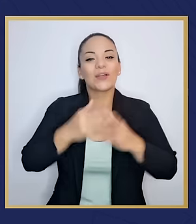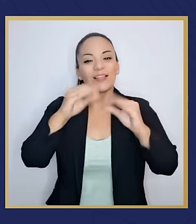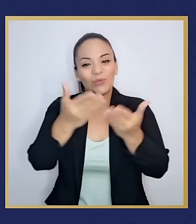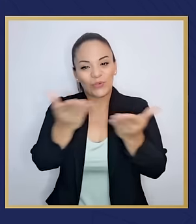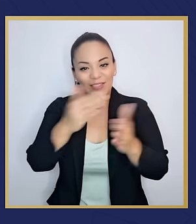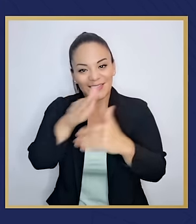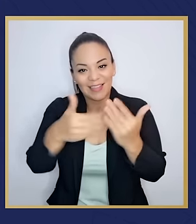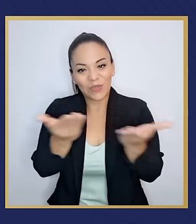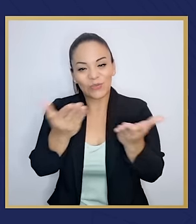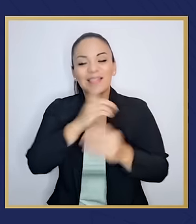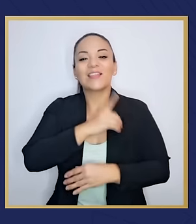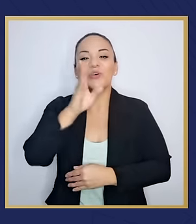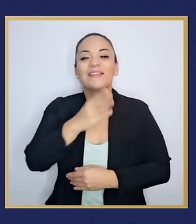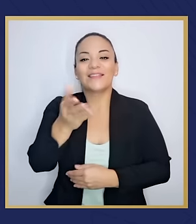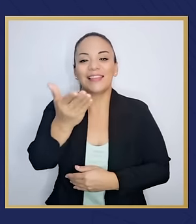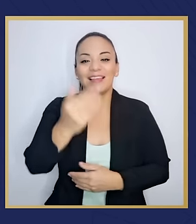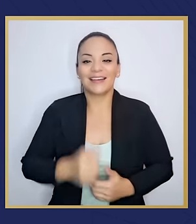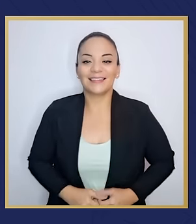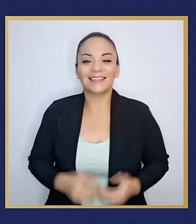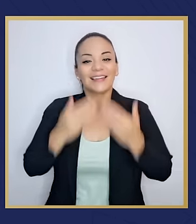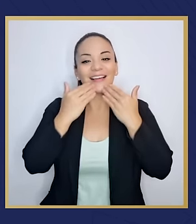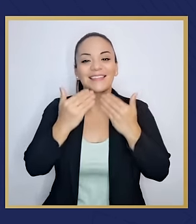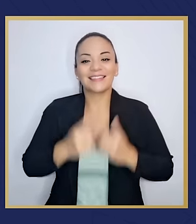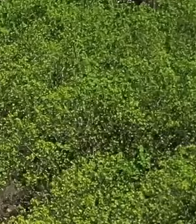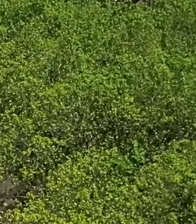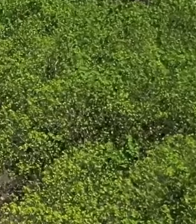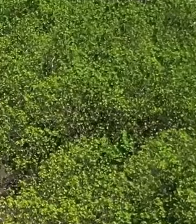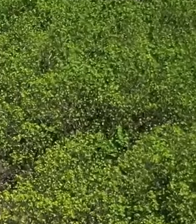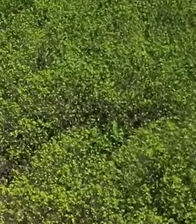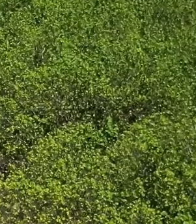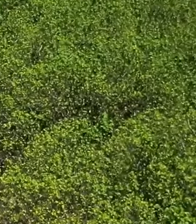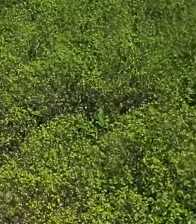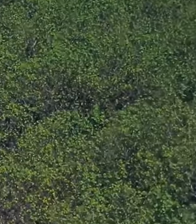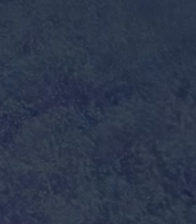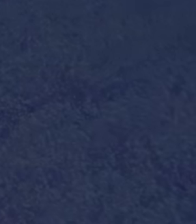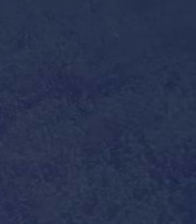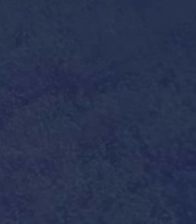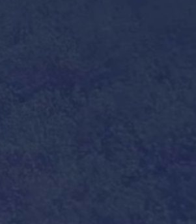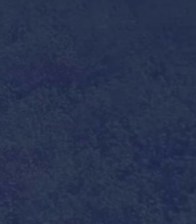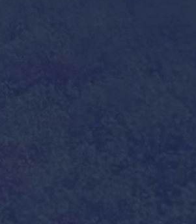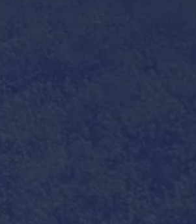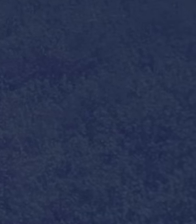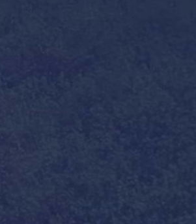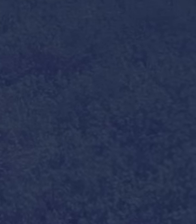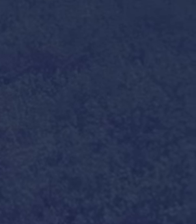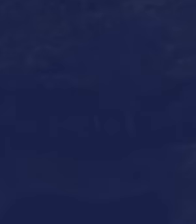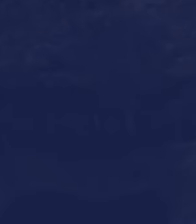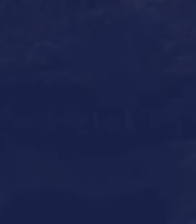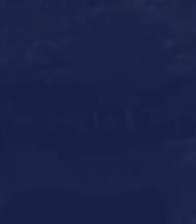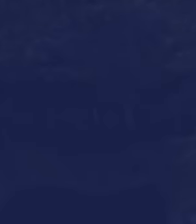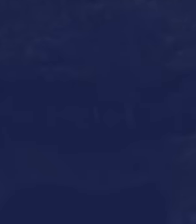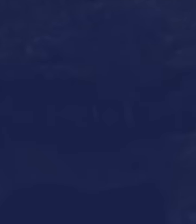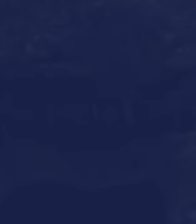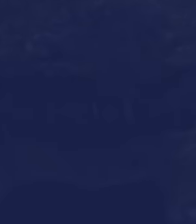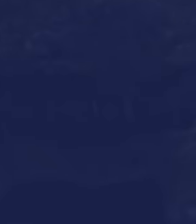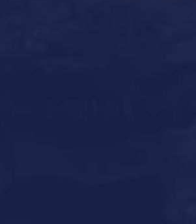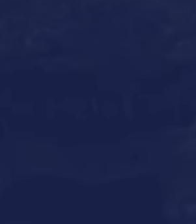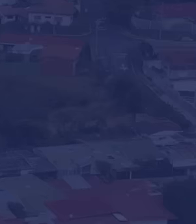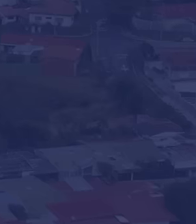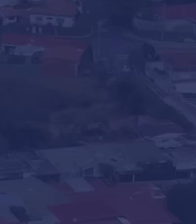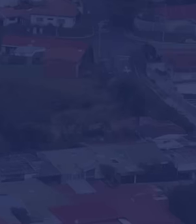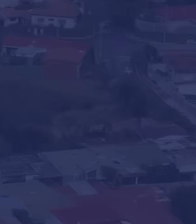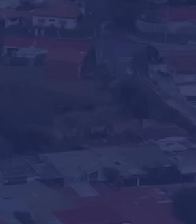buenas noches a todos y que Dios les bendiga. Gracias. Costa Rica tiene un firme propósito, que la próxima